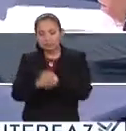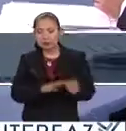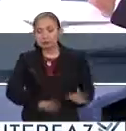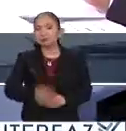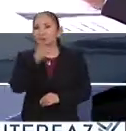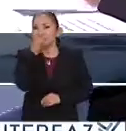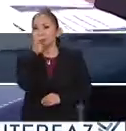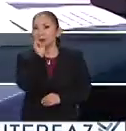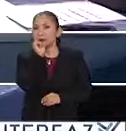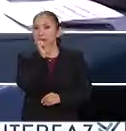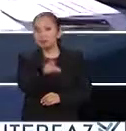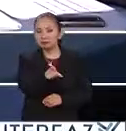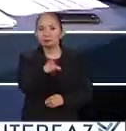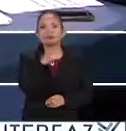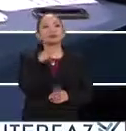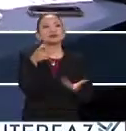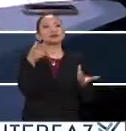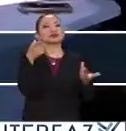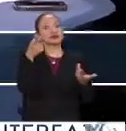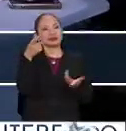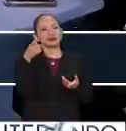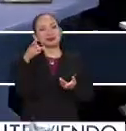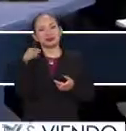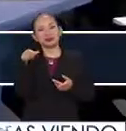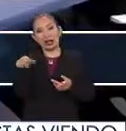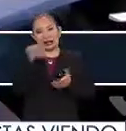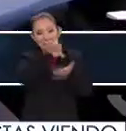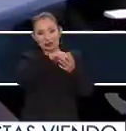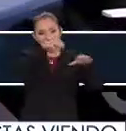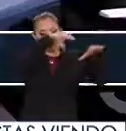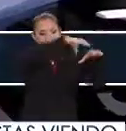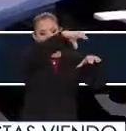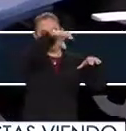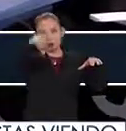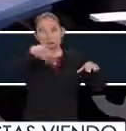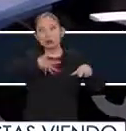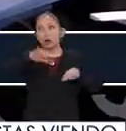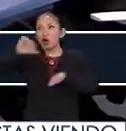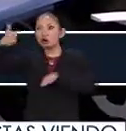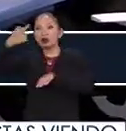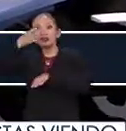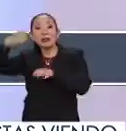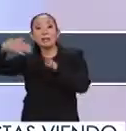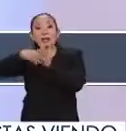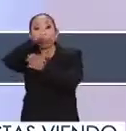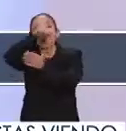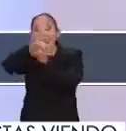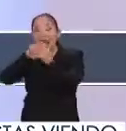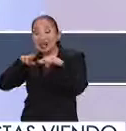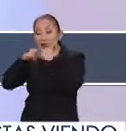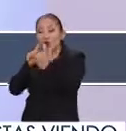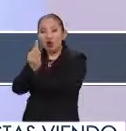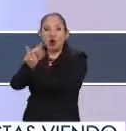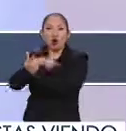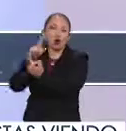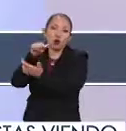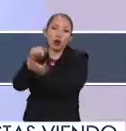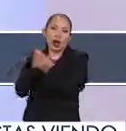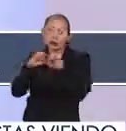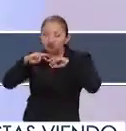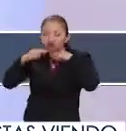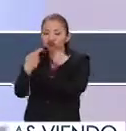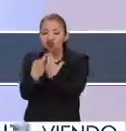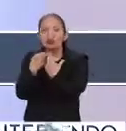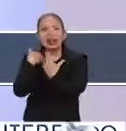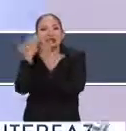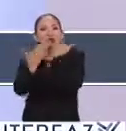decirles también que además de estos centros tenemos más de 100 mil puntos de encuentro o ciclos de estudio. ¿Qué